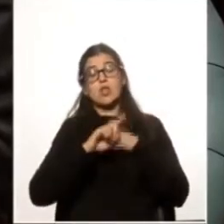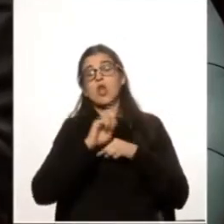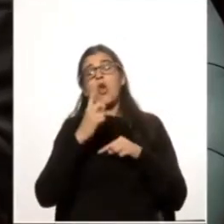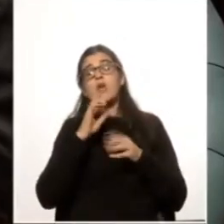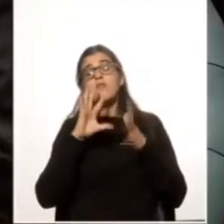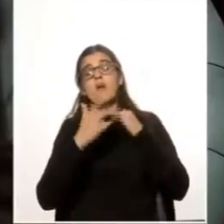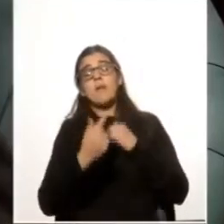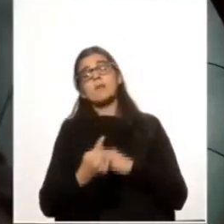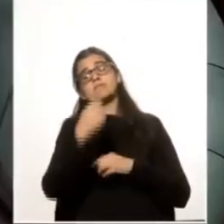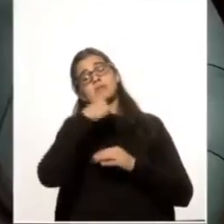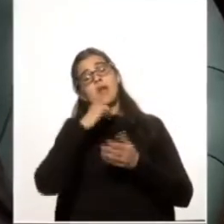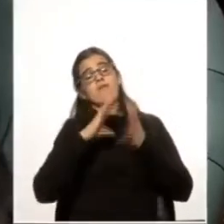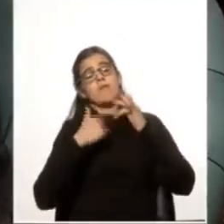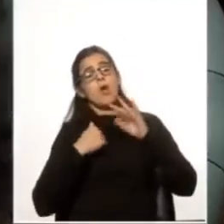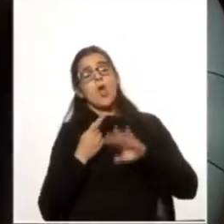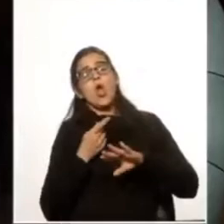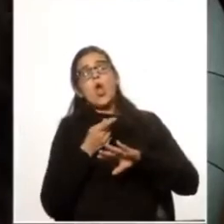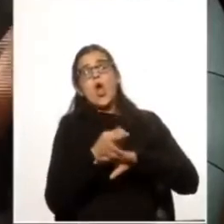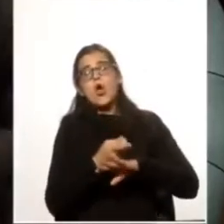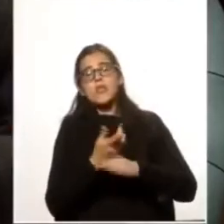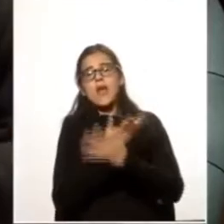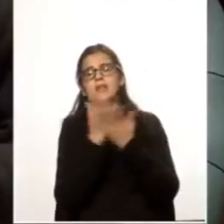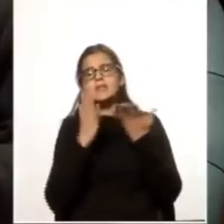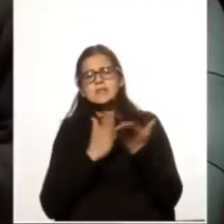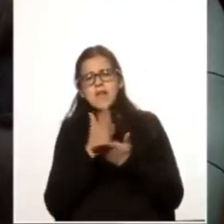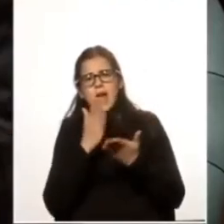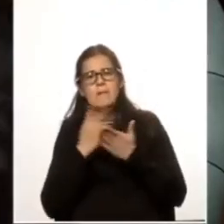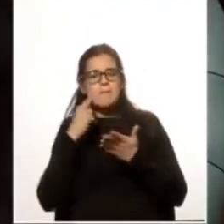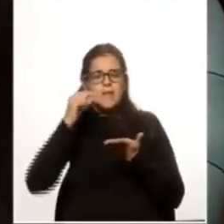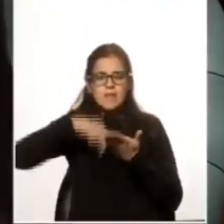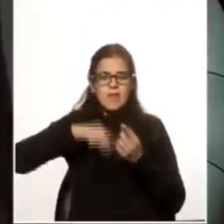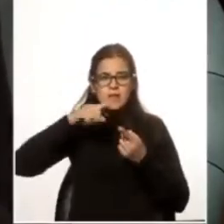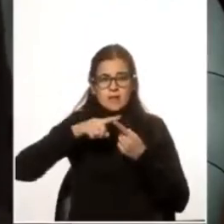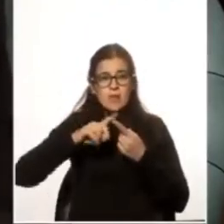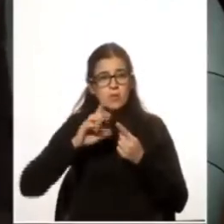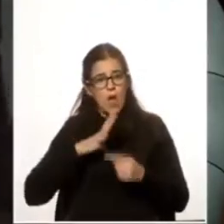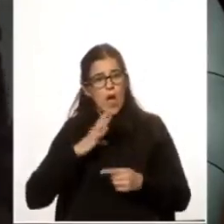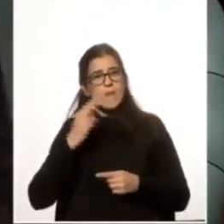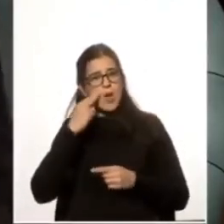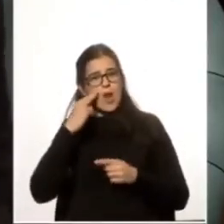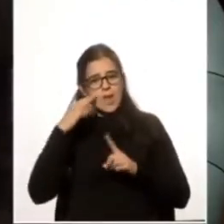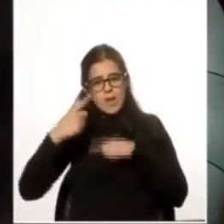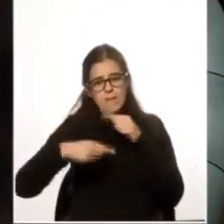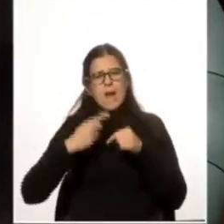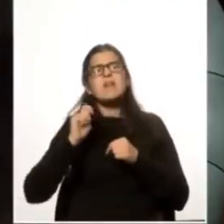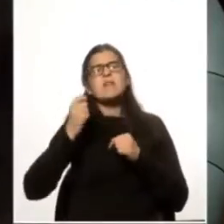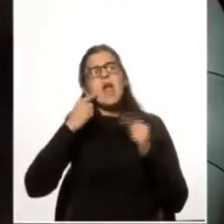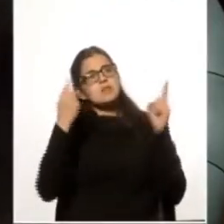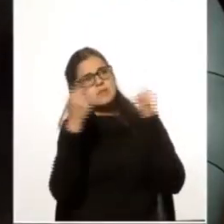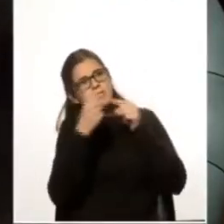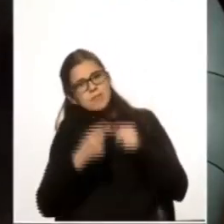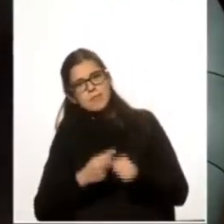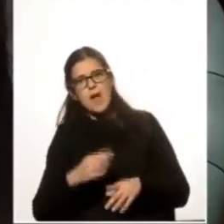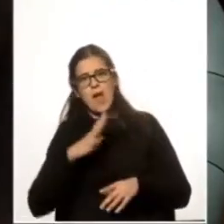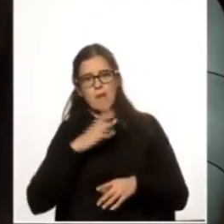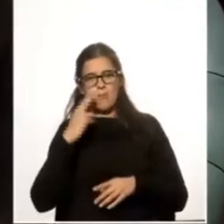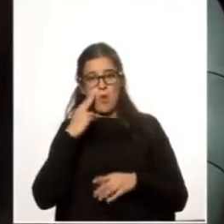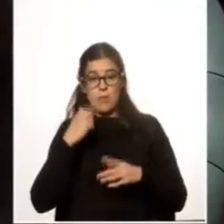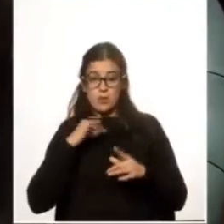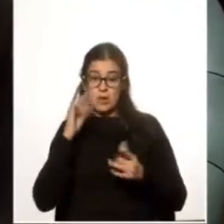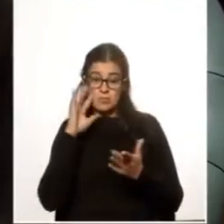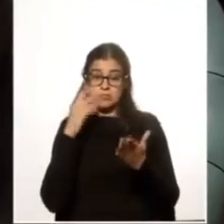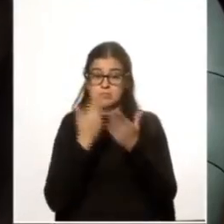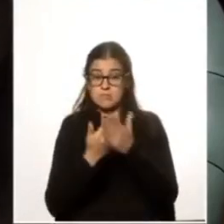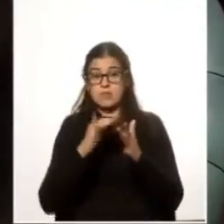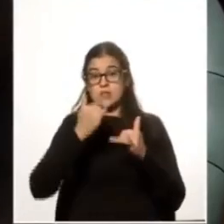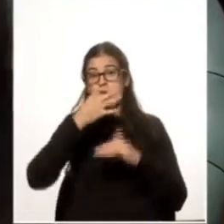ponga a nosotros de que estamos en contra desde siempre con los tratados, no, teníamos un problema con las controversias, lo pusimos,